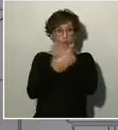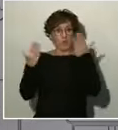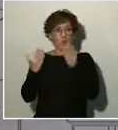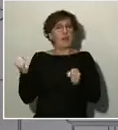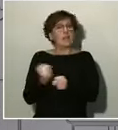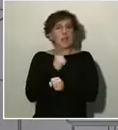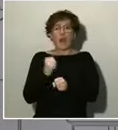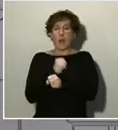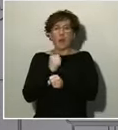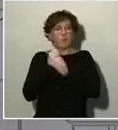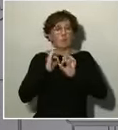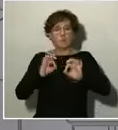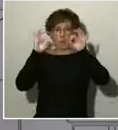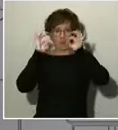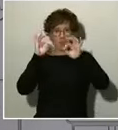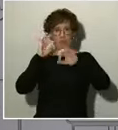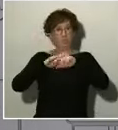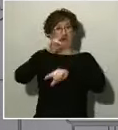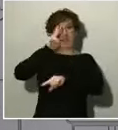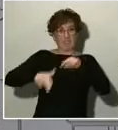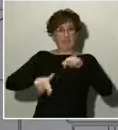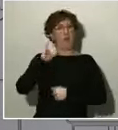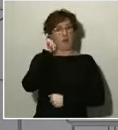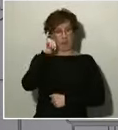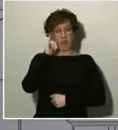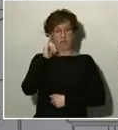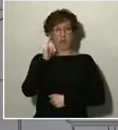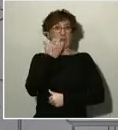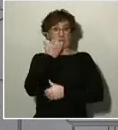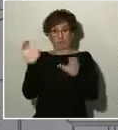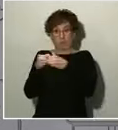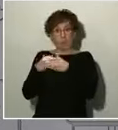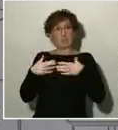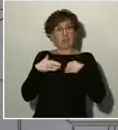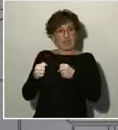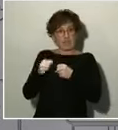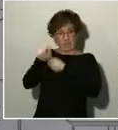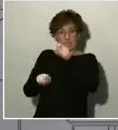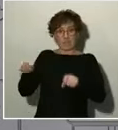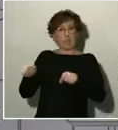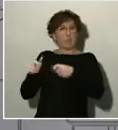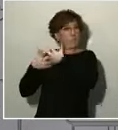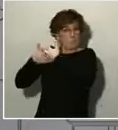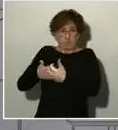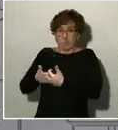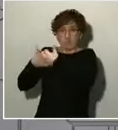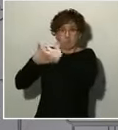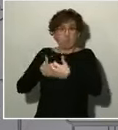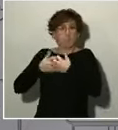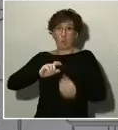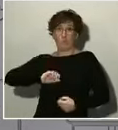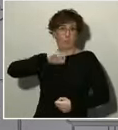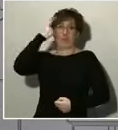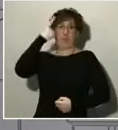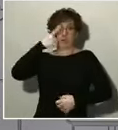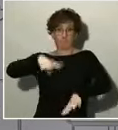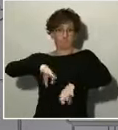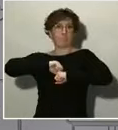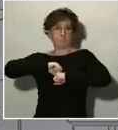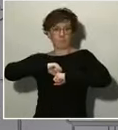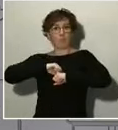batalla. La misión de los sanitarios es librar la contienda en primera línea, con la entrega y con la